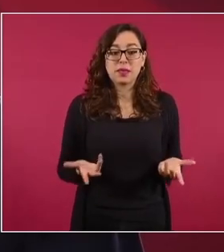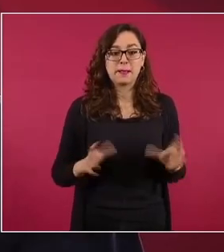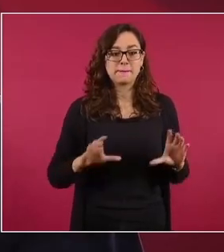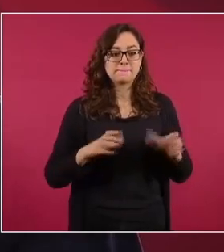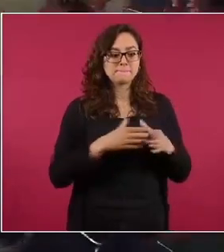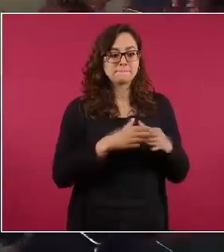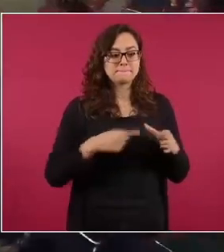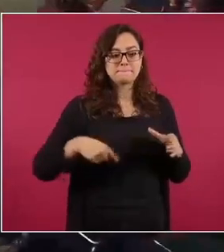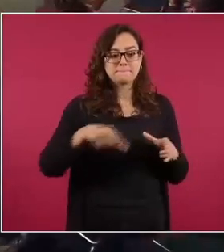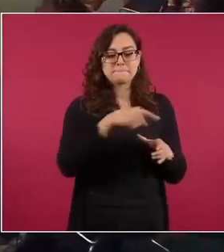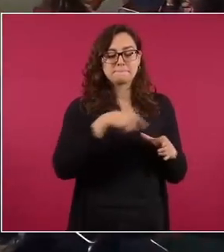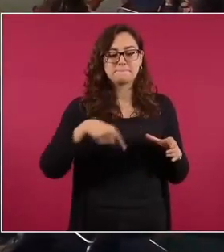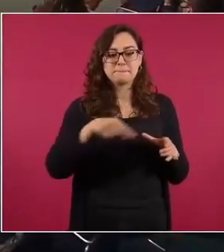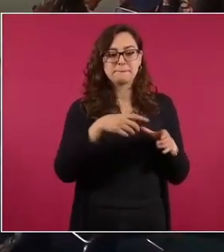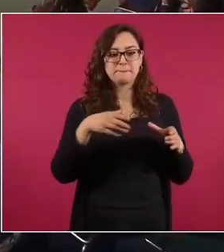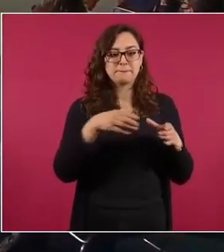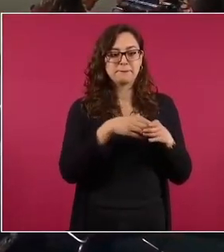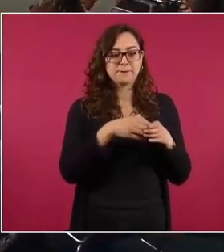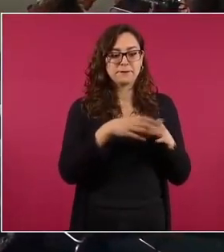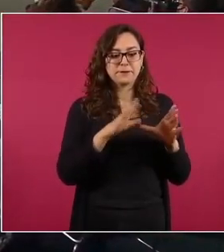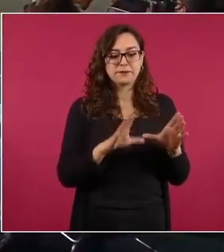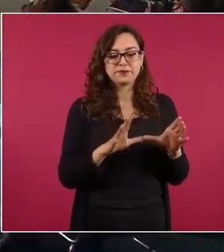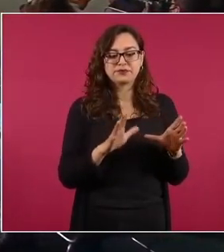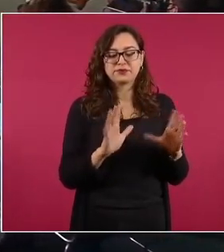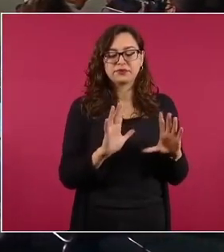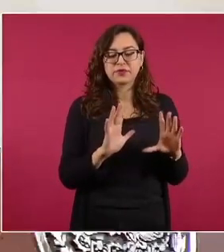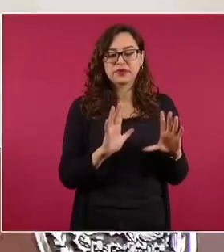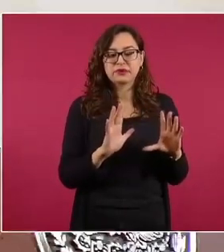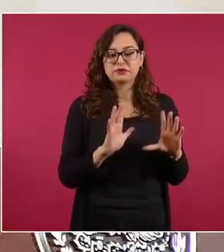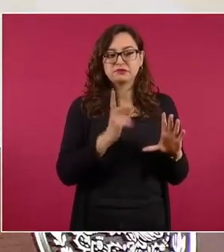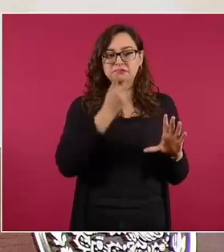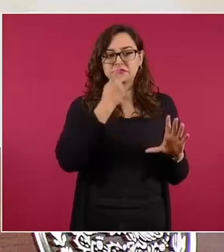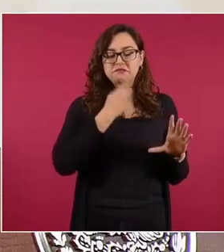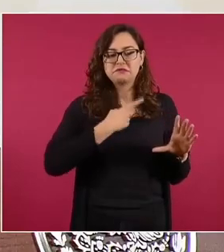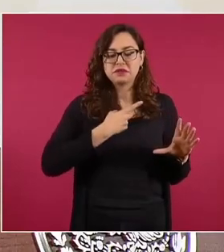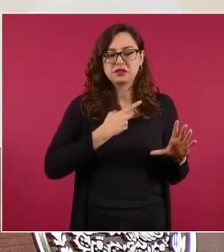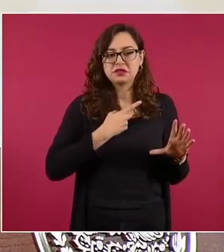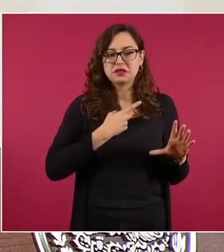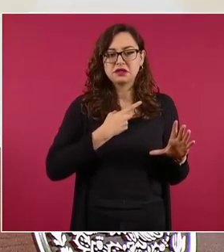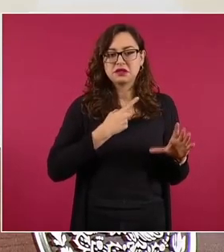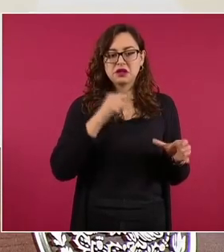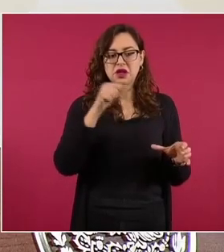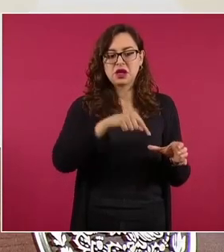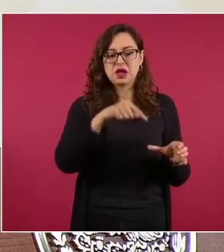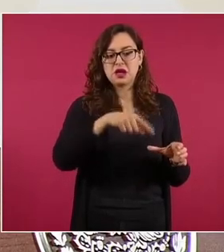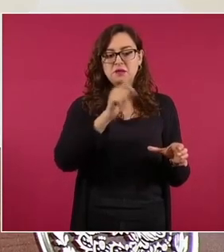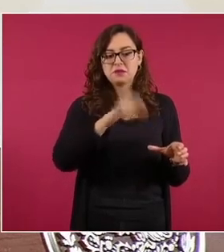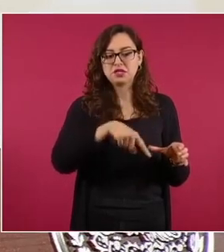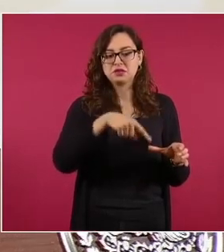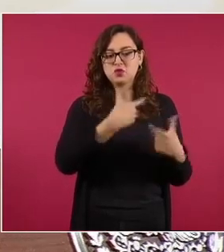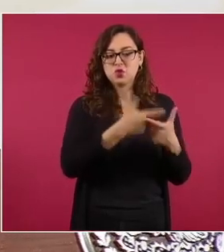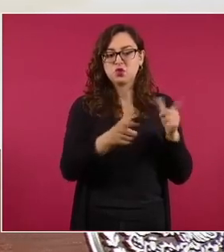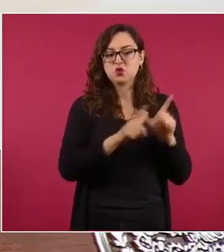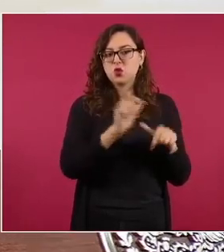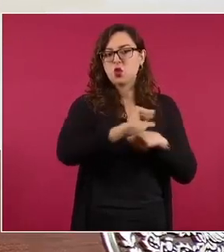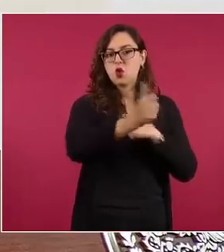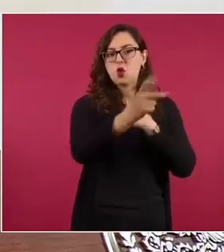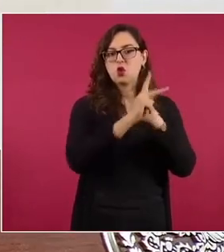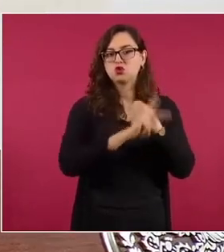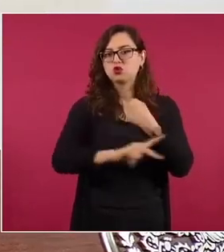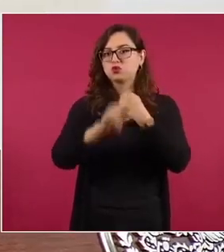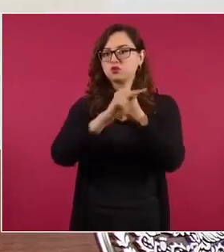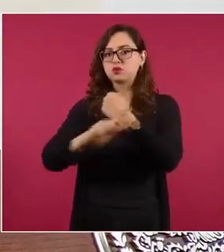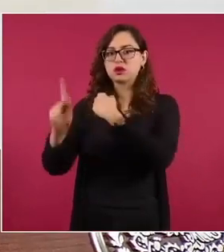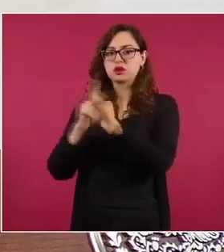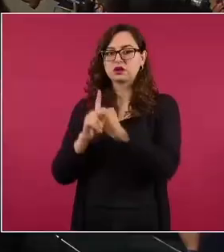o no sé, alguien me informó de que han hecho algo parecido, ¿en qué